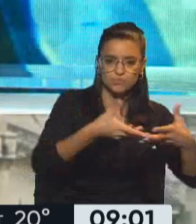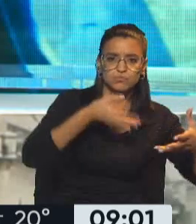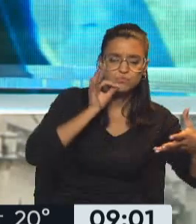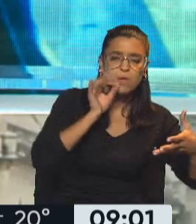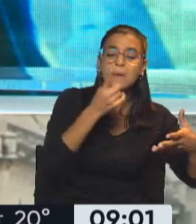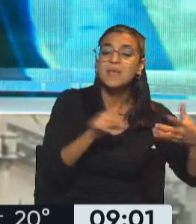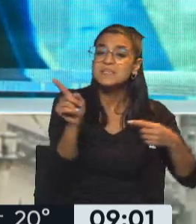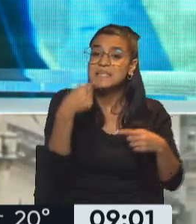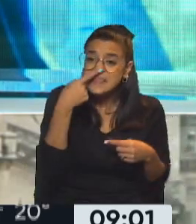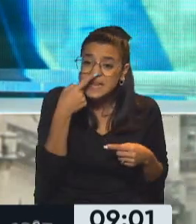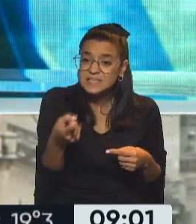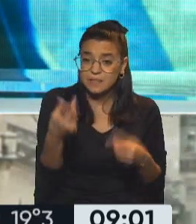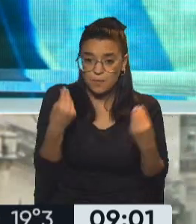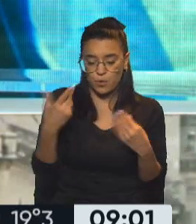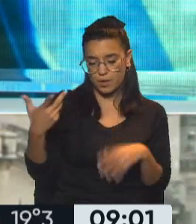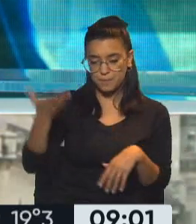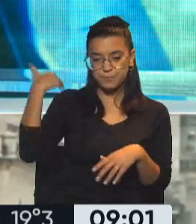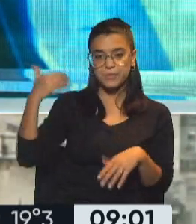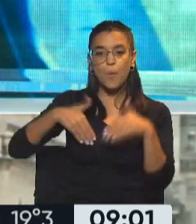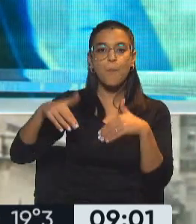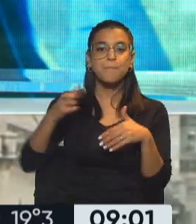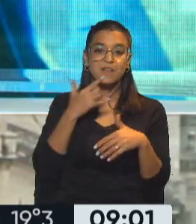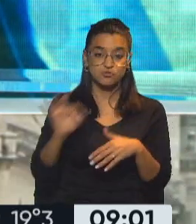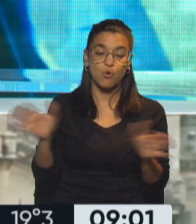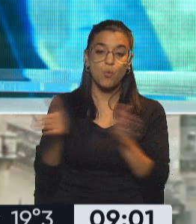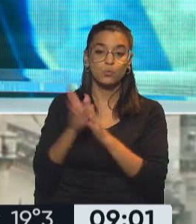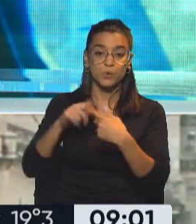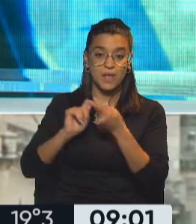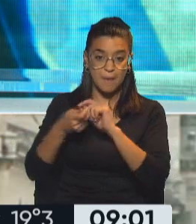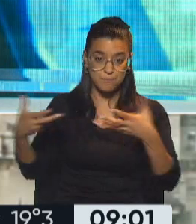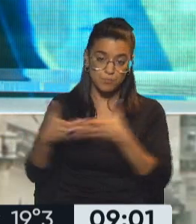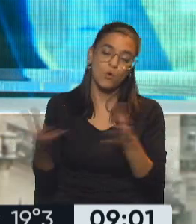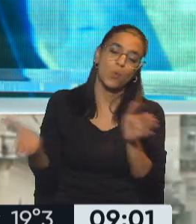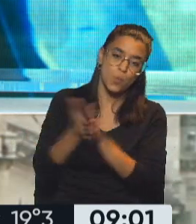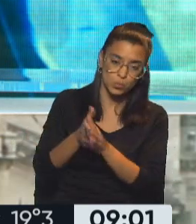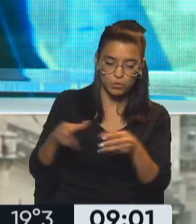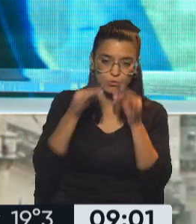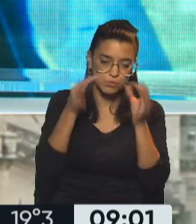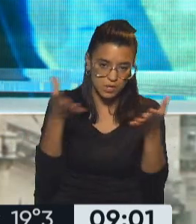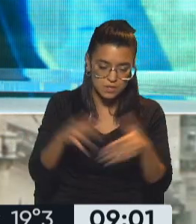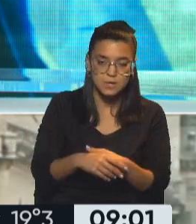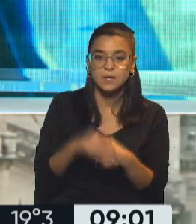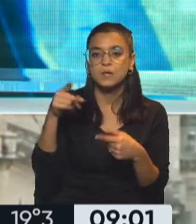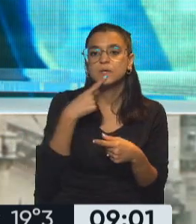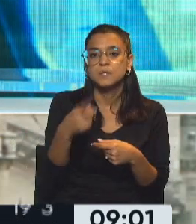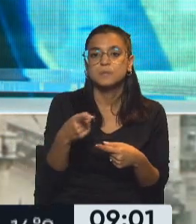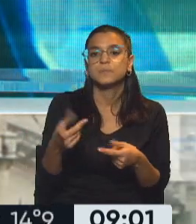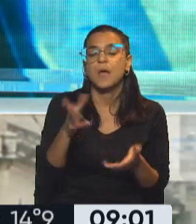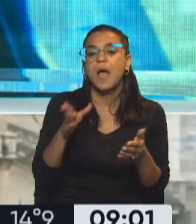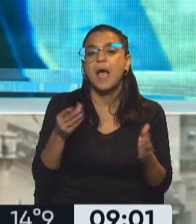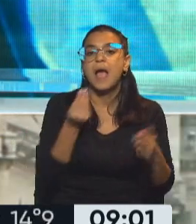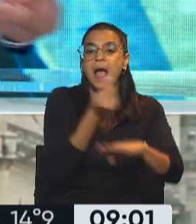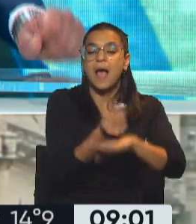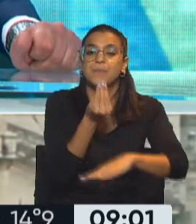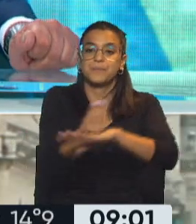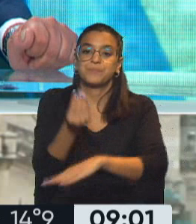Aires. Es interesante porque en las PASO, juntos por el cambio, juntos, como te guste, dirimió candidaturas,